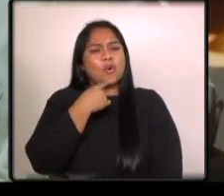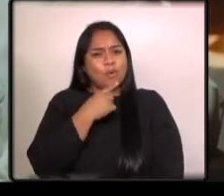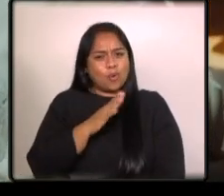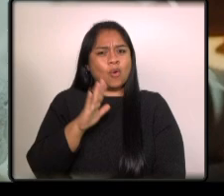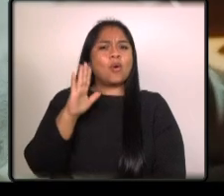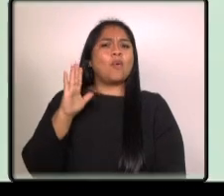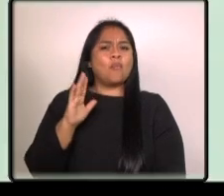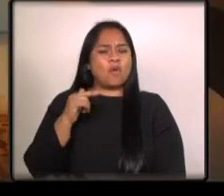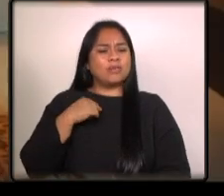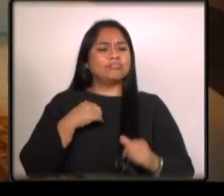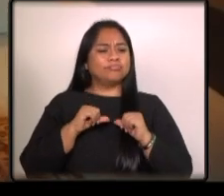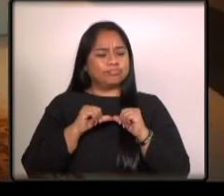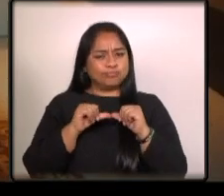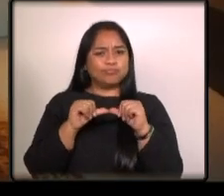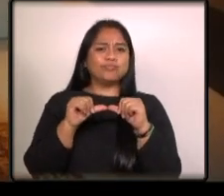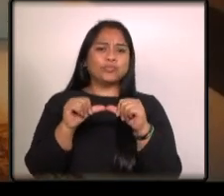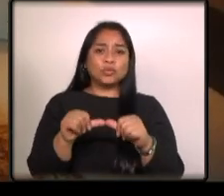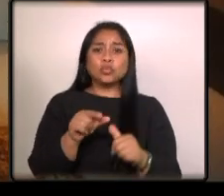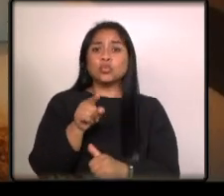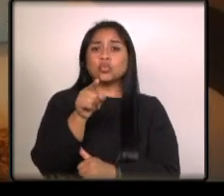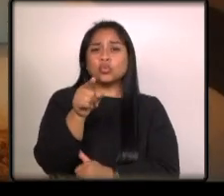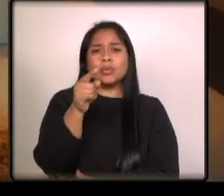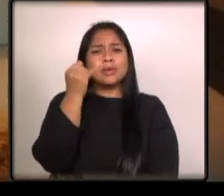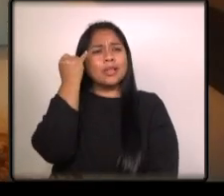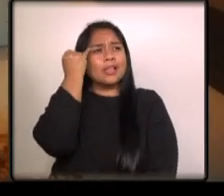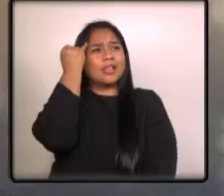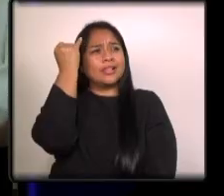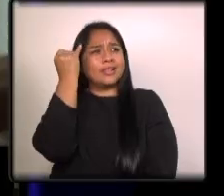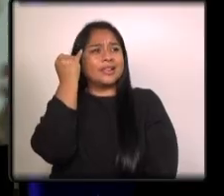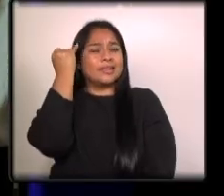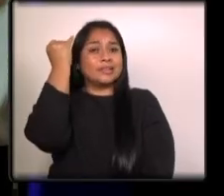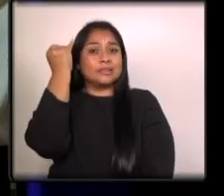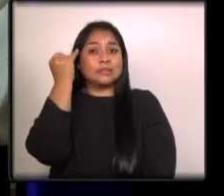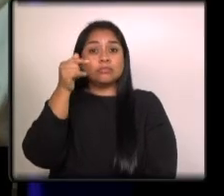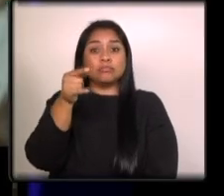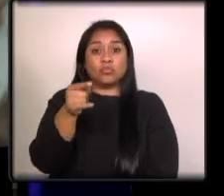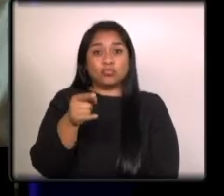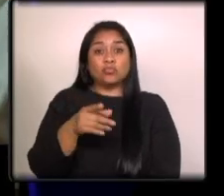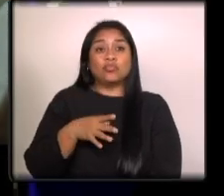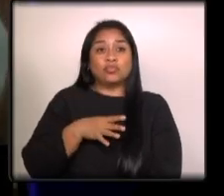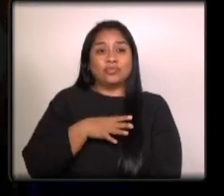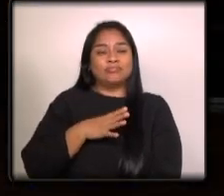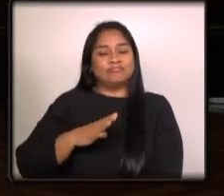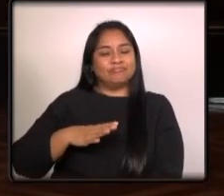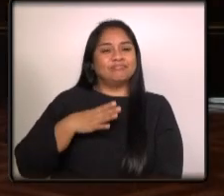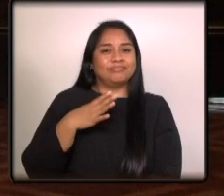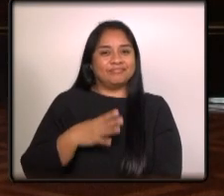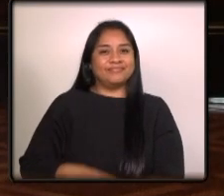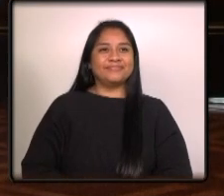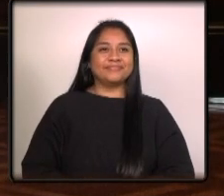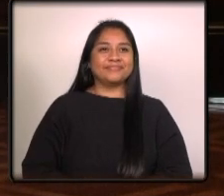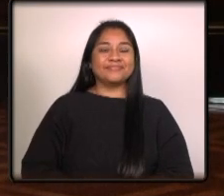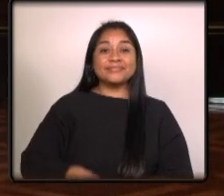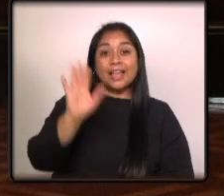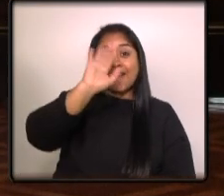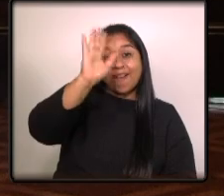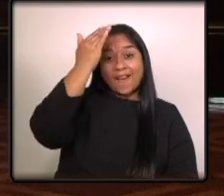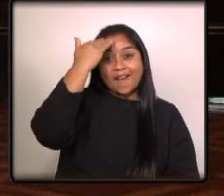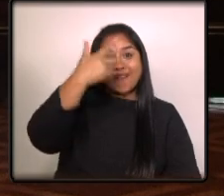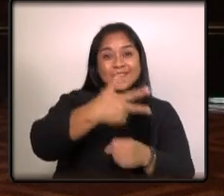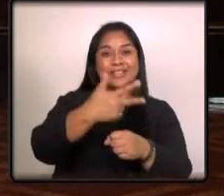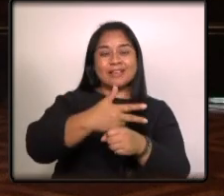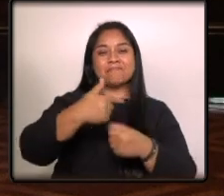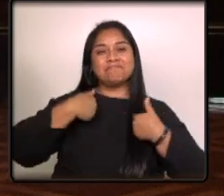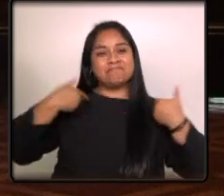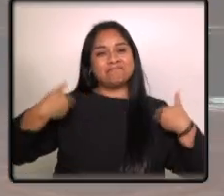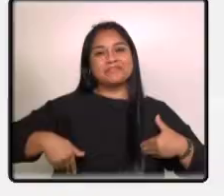detenerme tú te imaginas tener la suerte Guatemala TV los saluda Simón Di